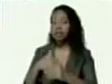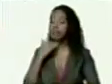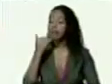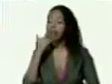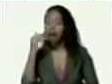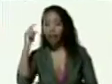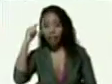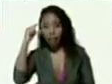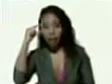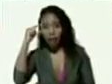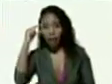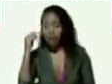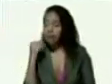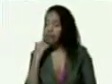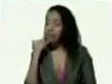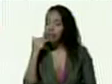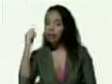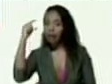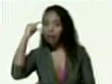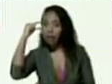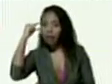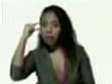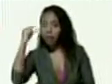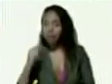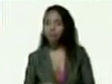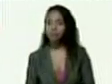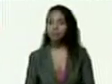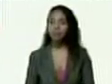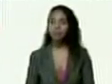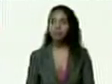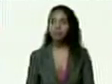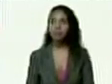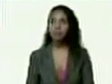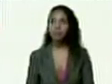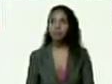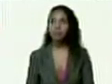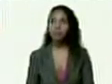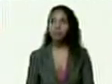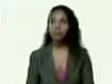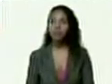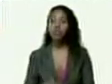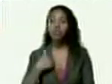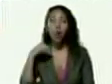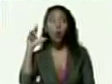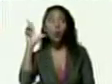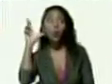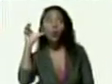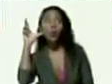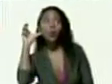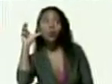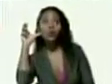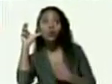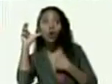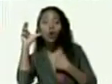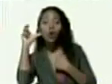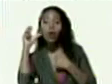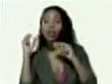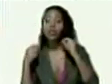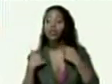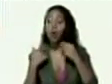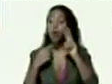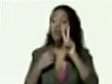se acerca el día ya yo escucho ya veo